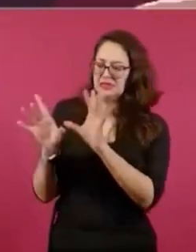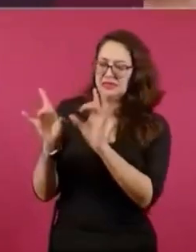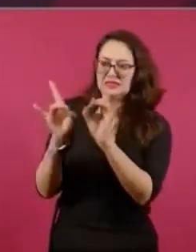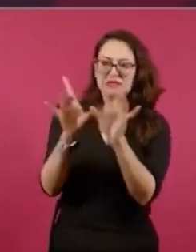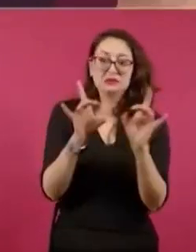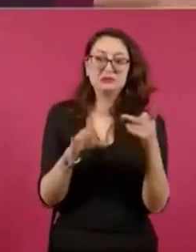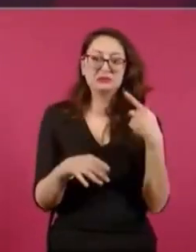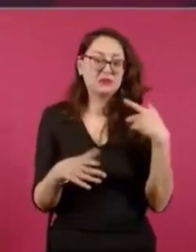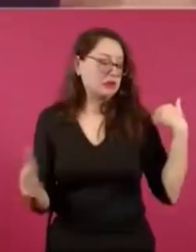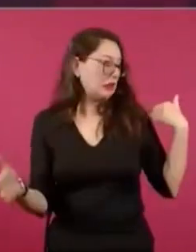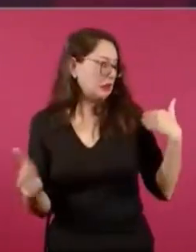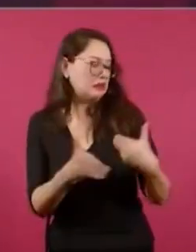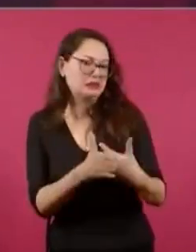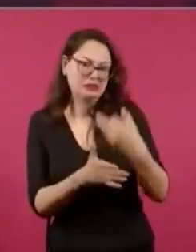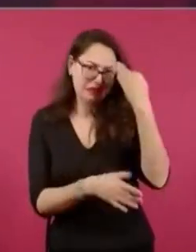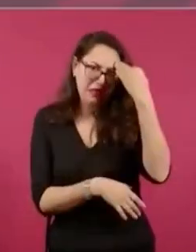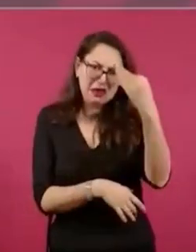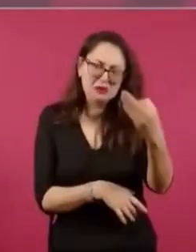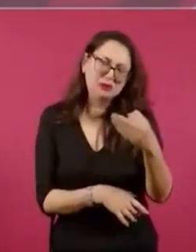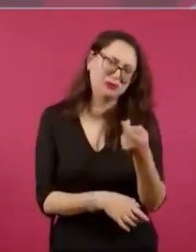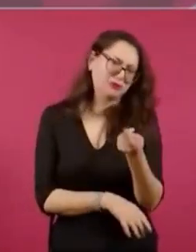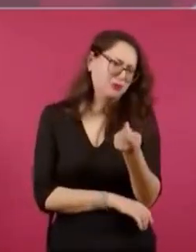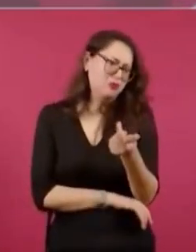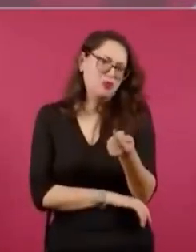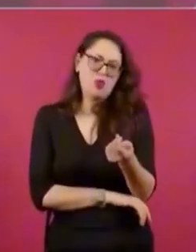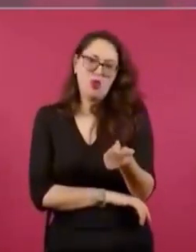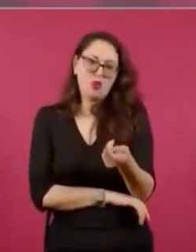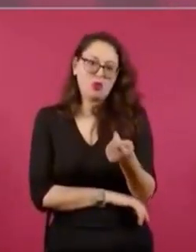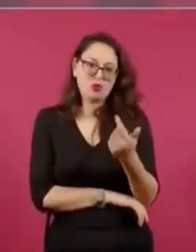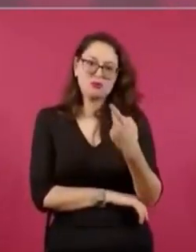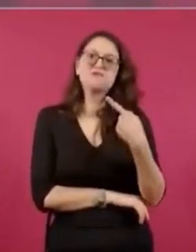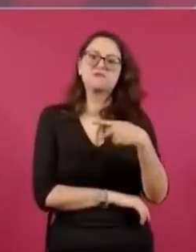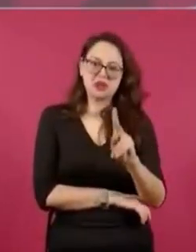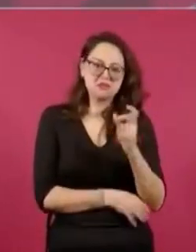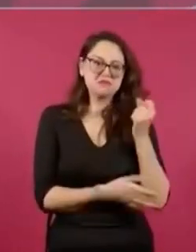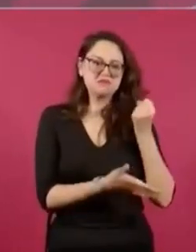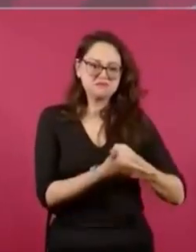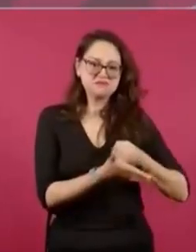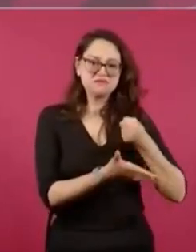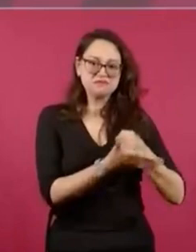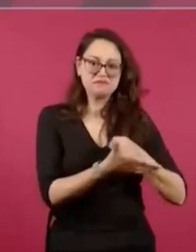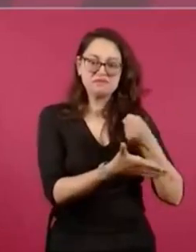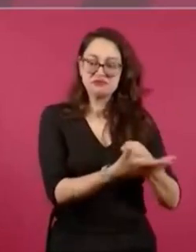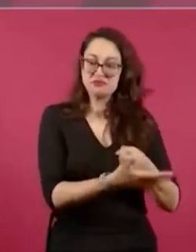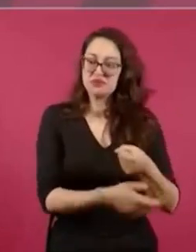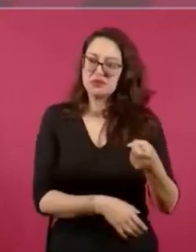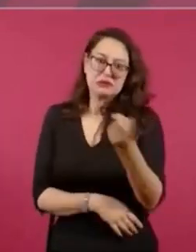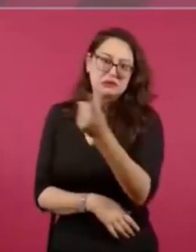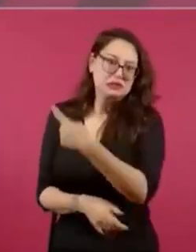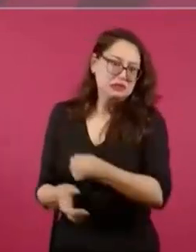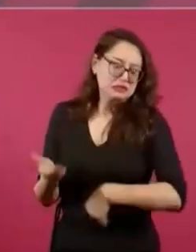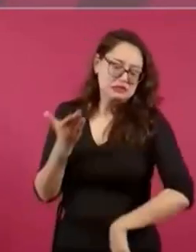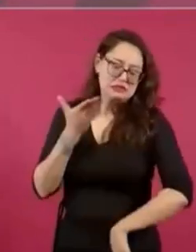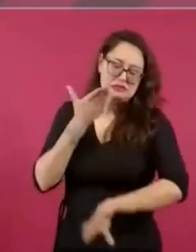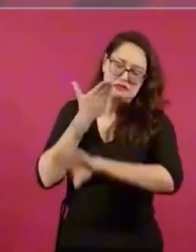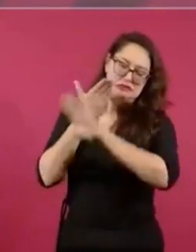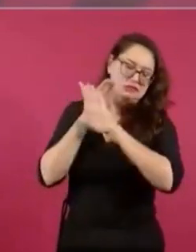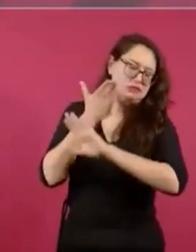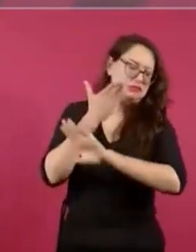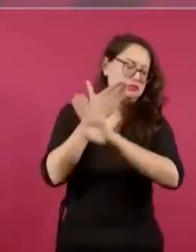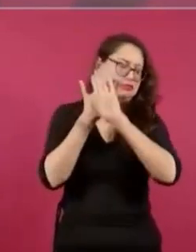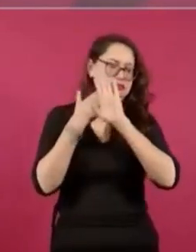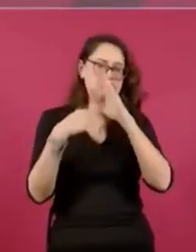enfrentando una decadencia, mucho